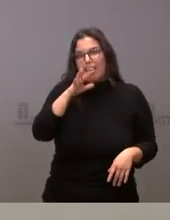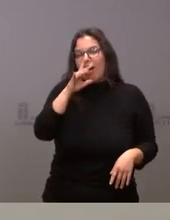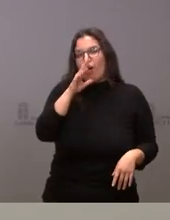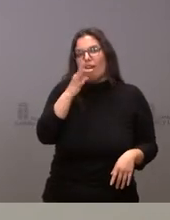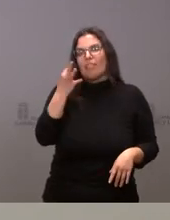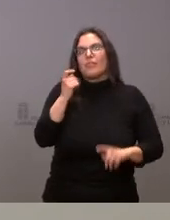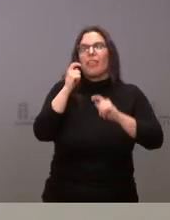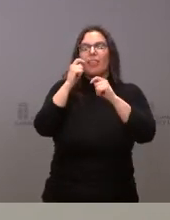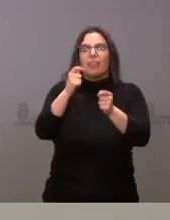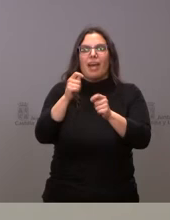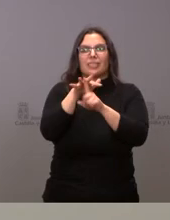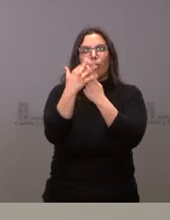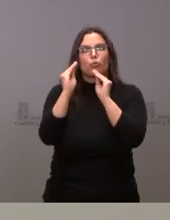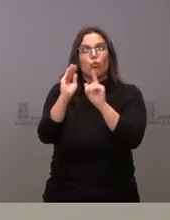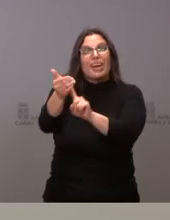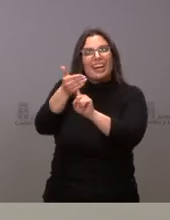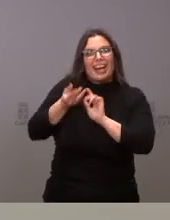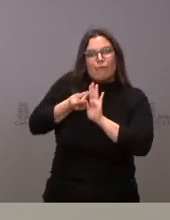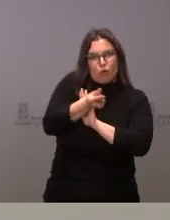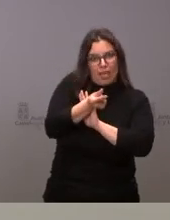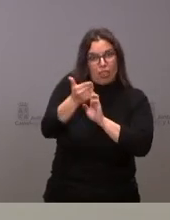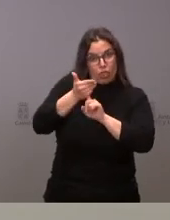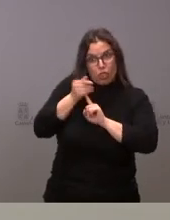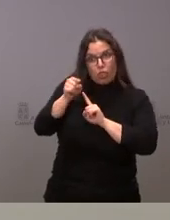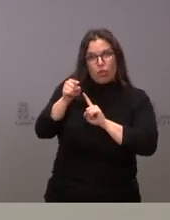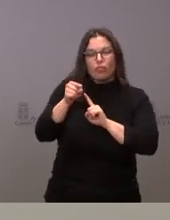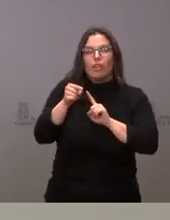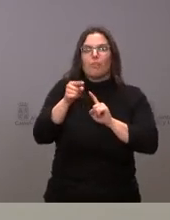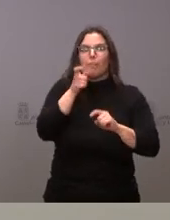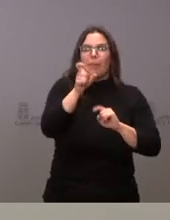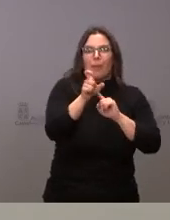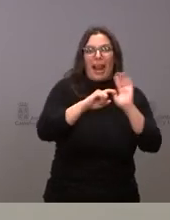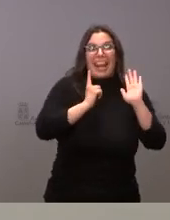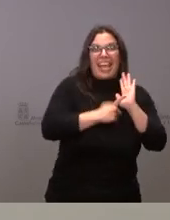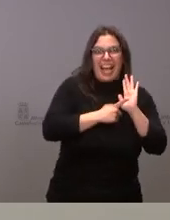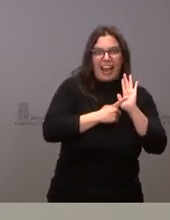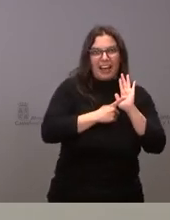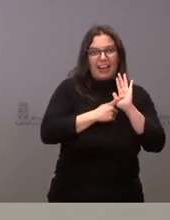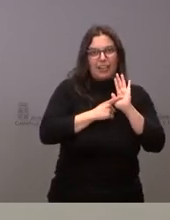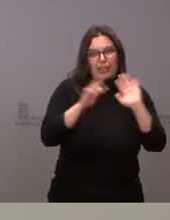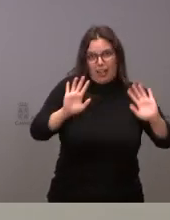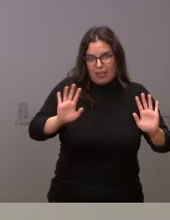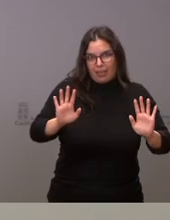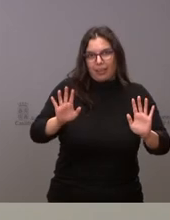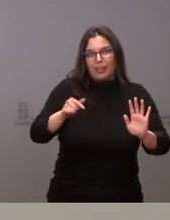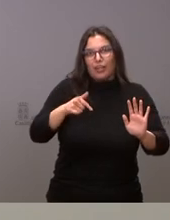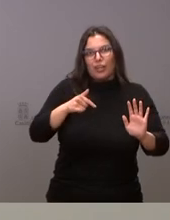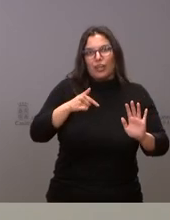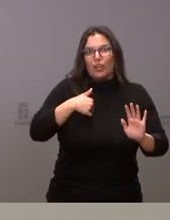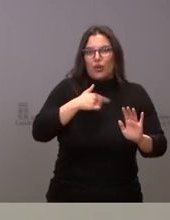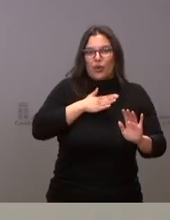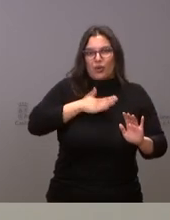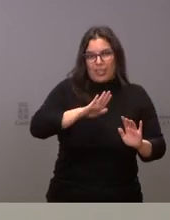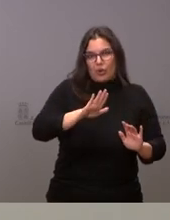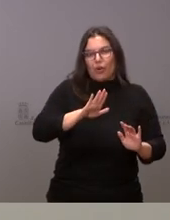conceder ese estatus de refugiado y por tanto no dicho en ningún momento ni quiero que de su pregunta se